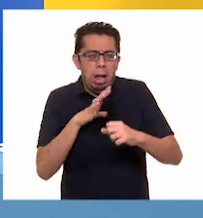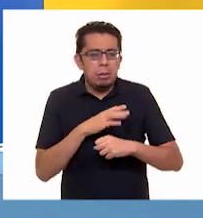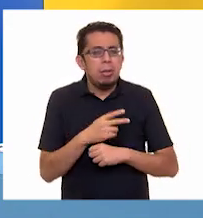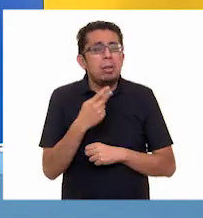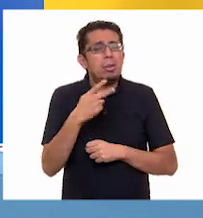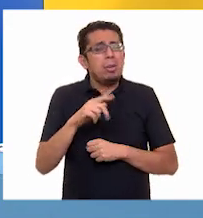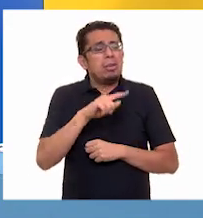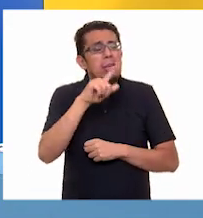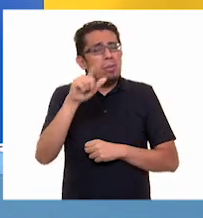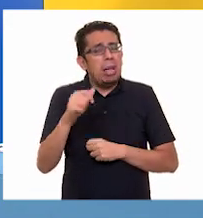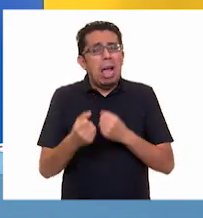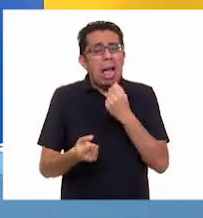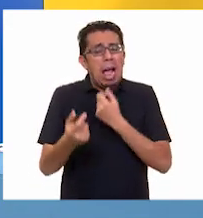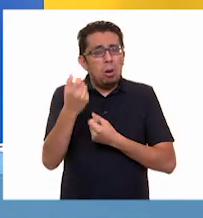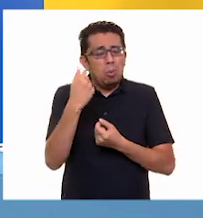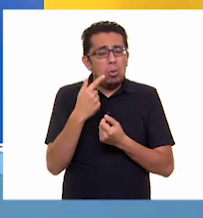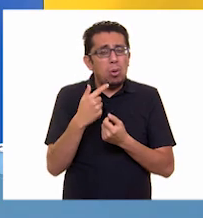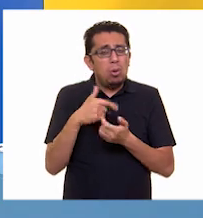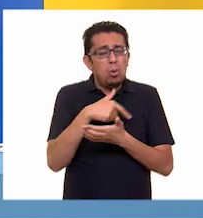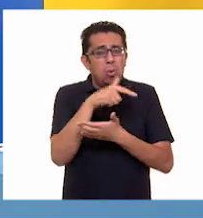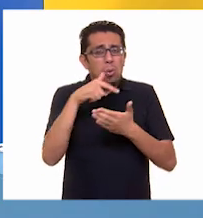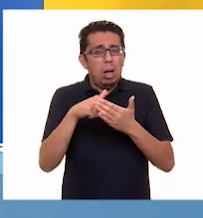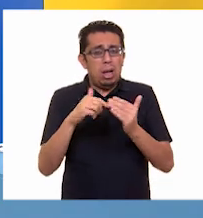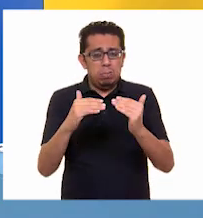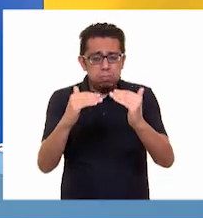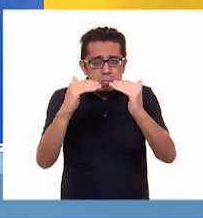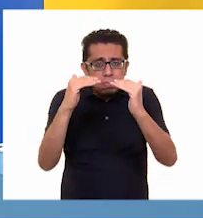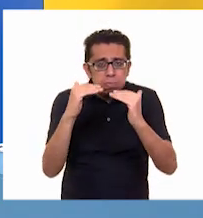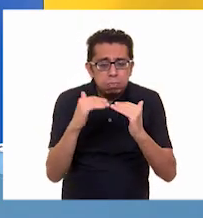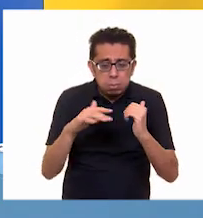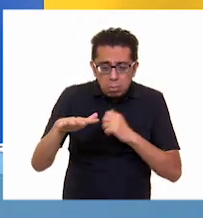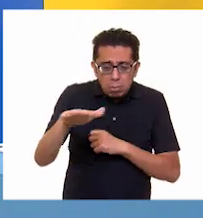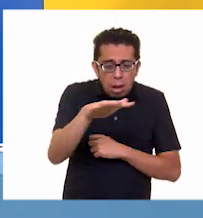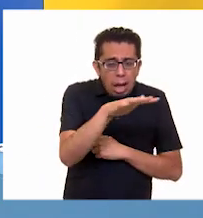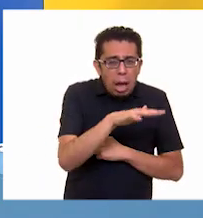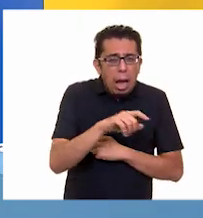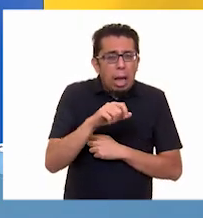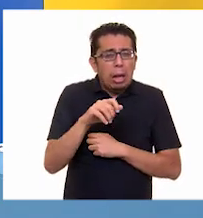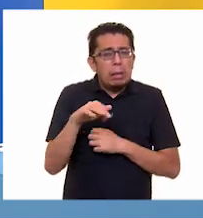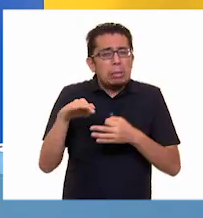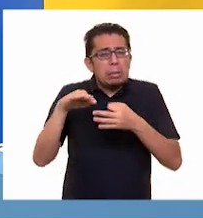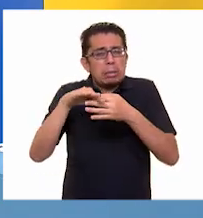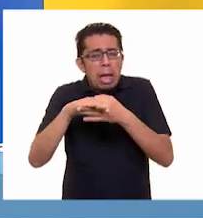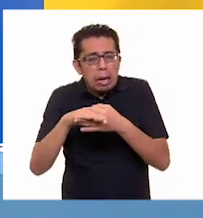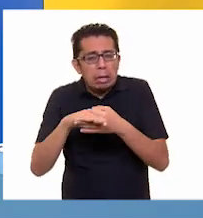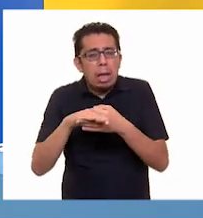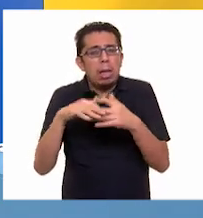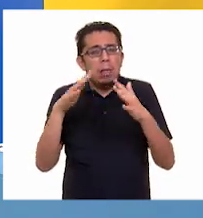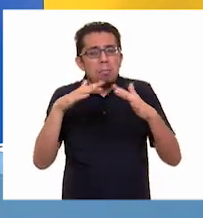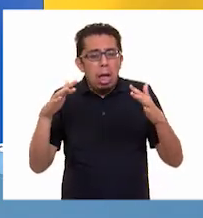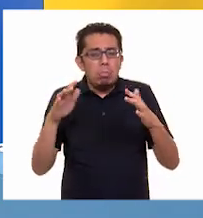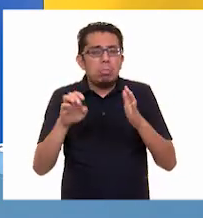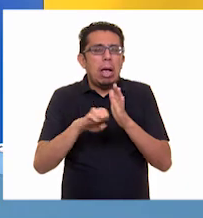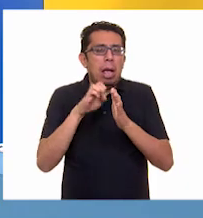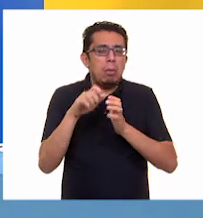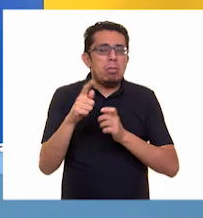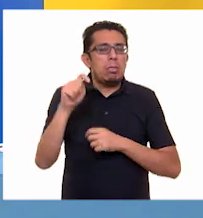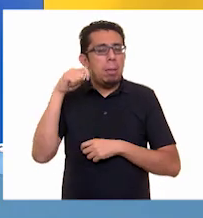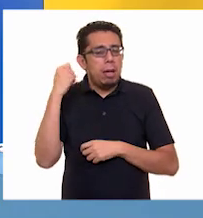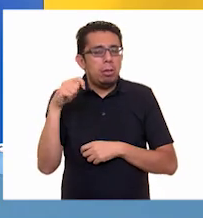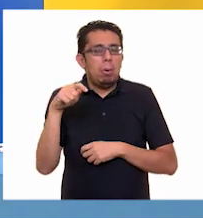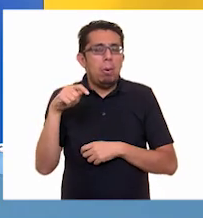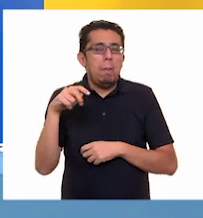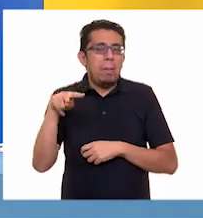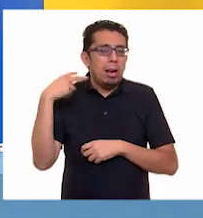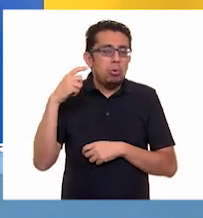inundaciones en zonas bajas que están principalmente cerca de la costa como en Tabasco, Veracruz, Quintana